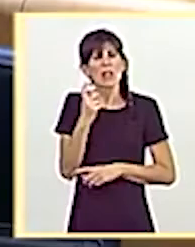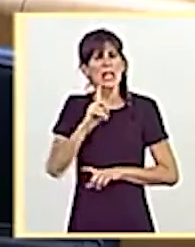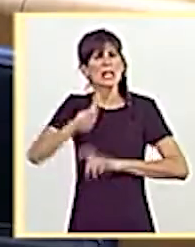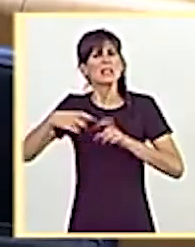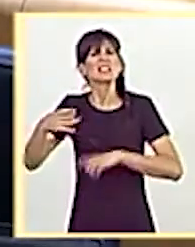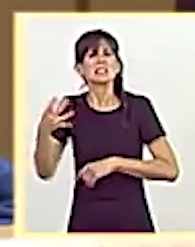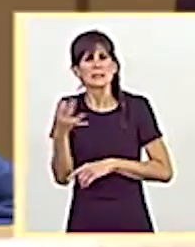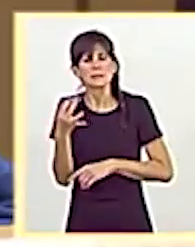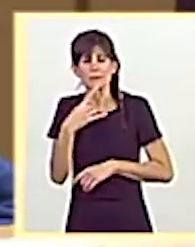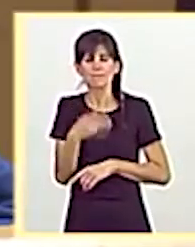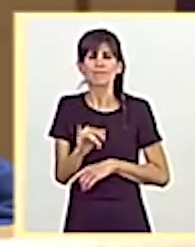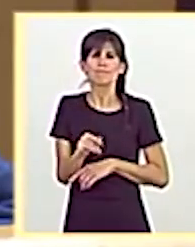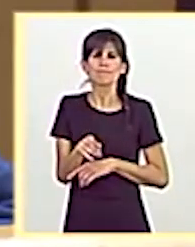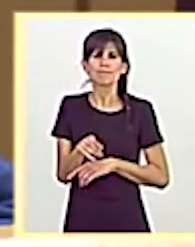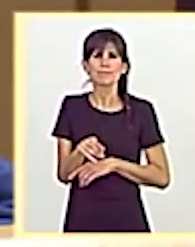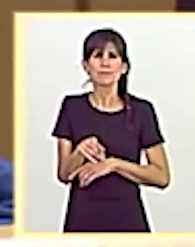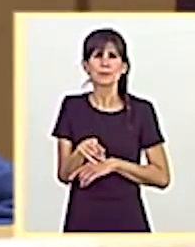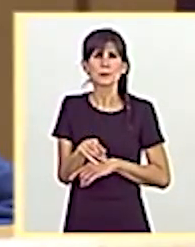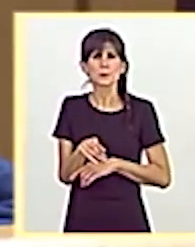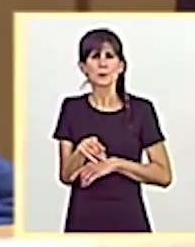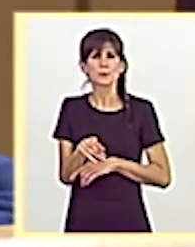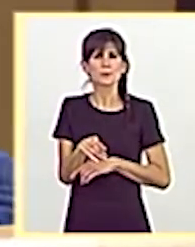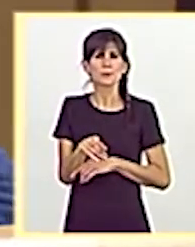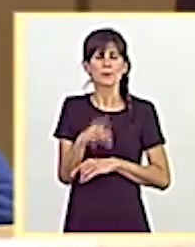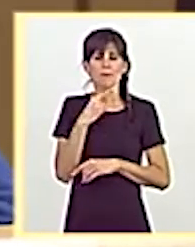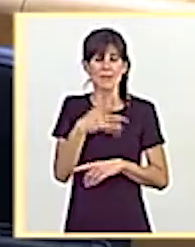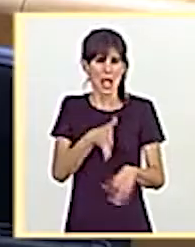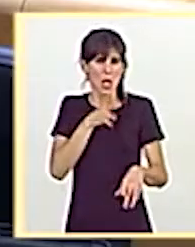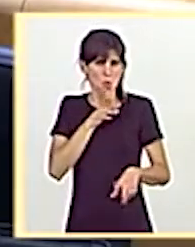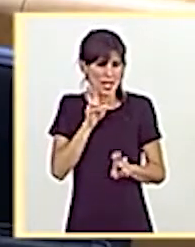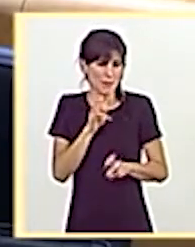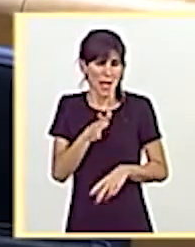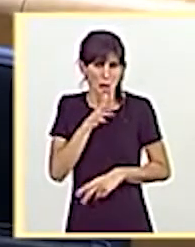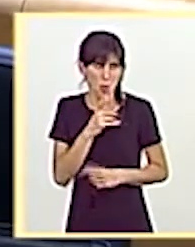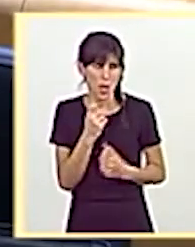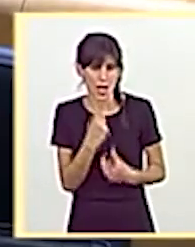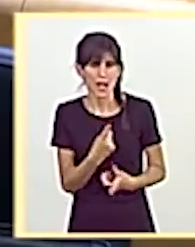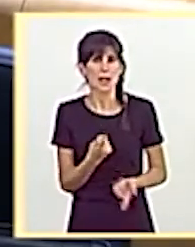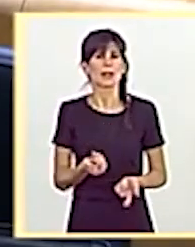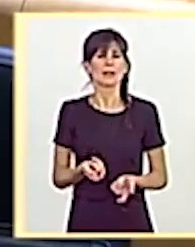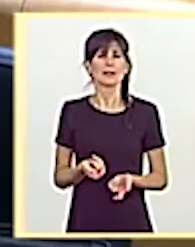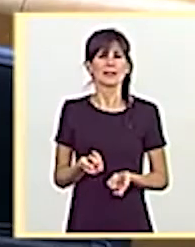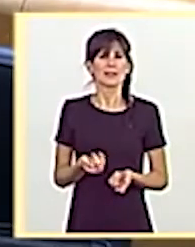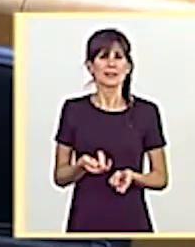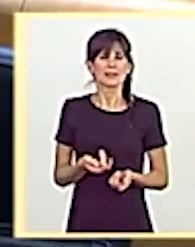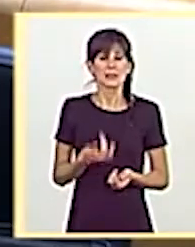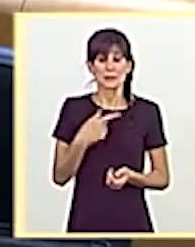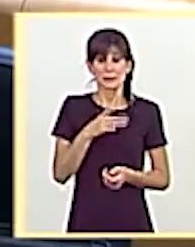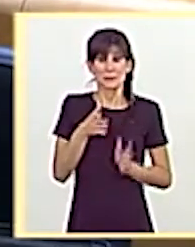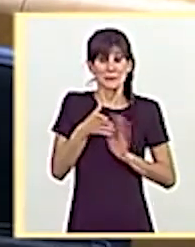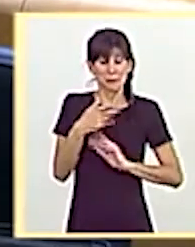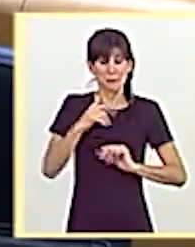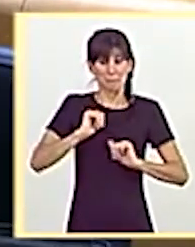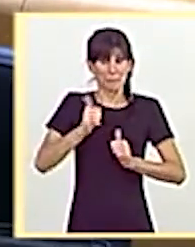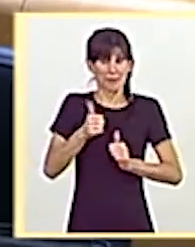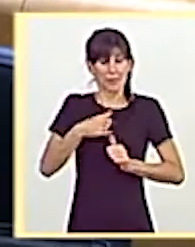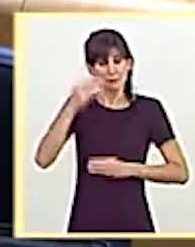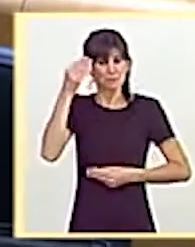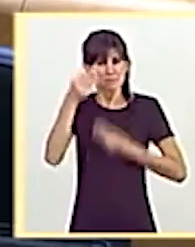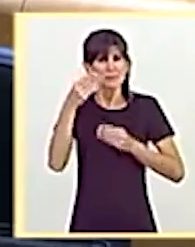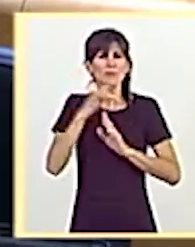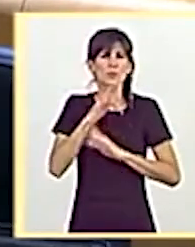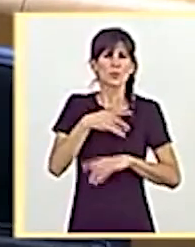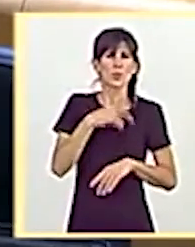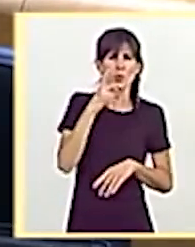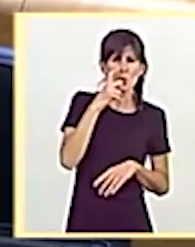de agua, el suministro de agua, que en un principio se preveía que durante los meses de